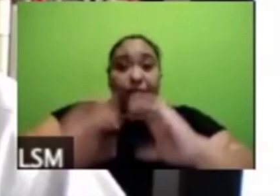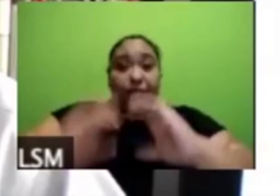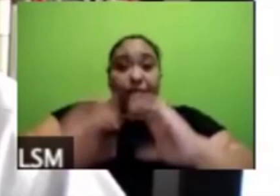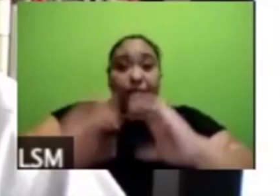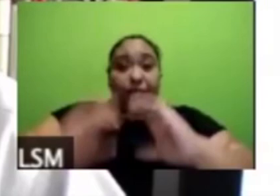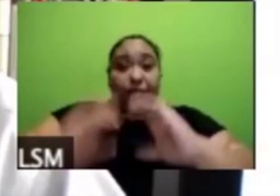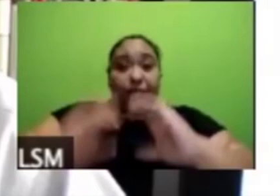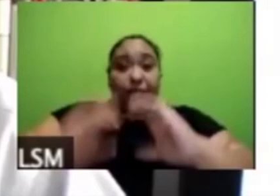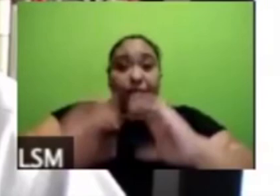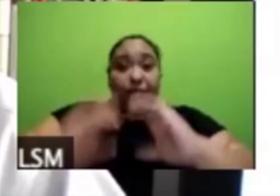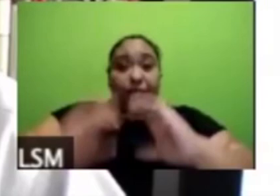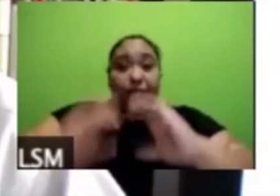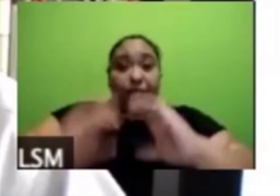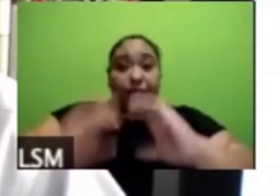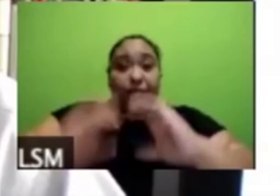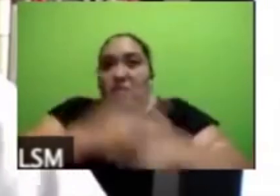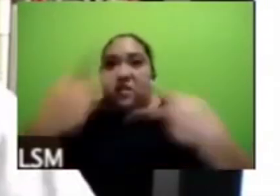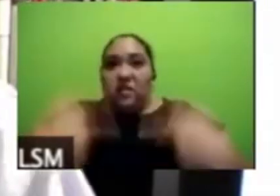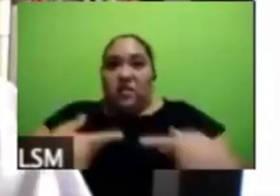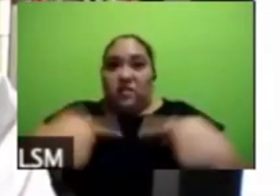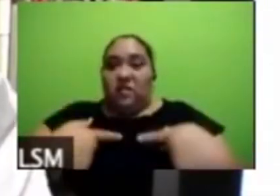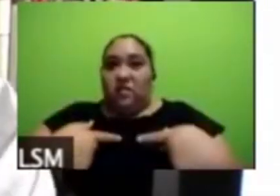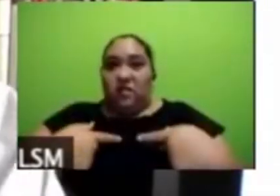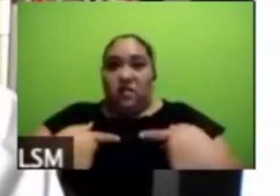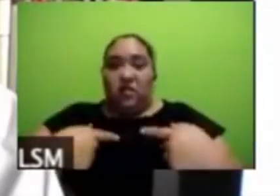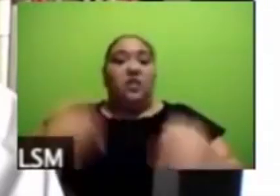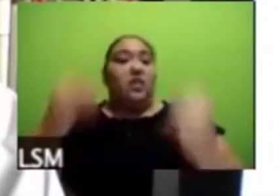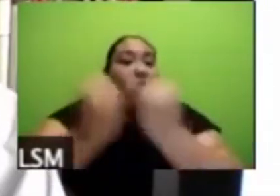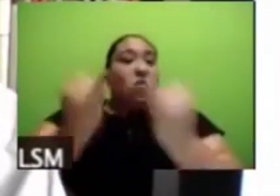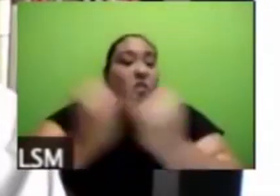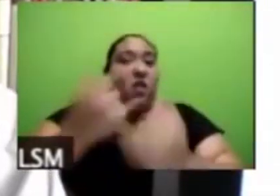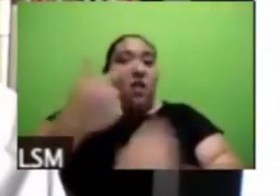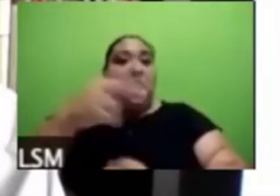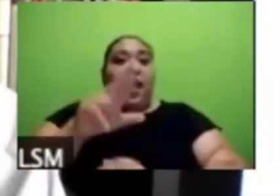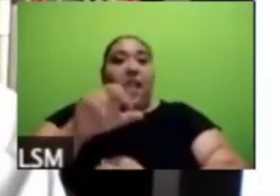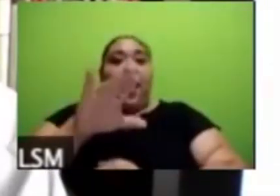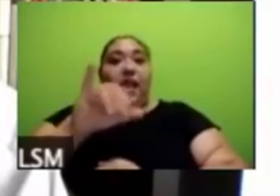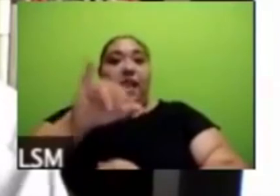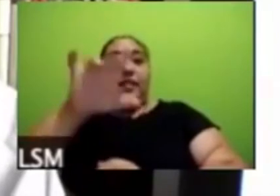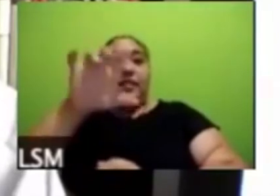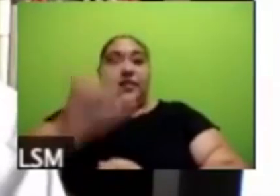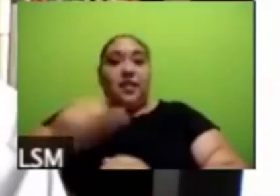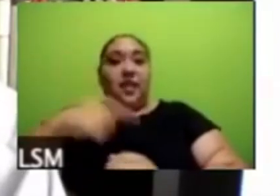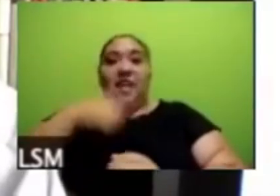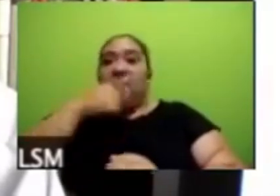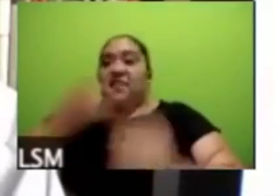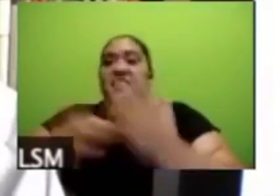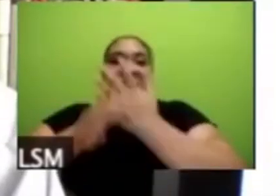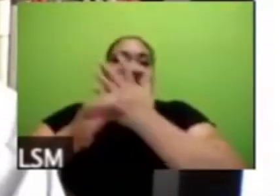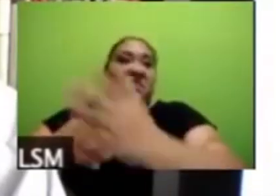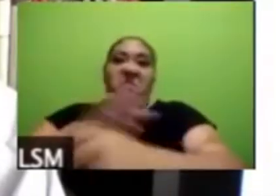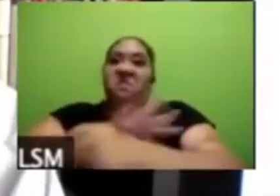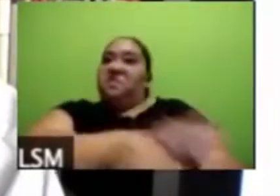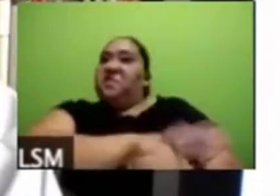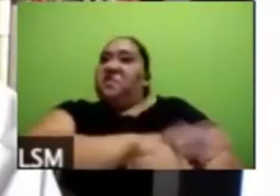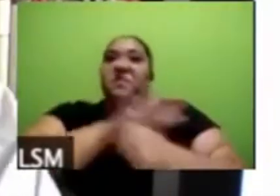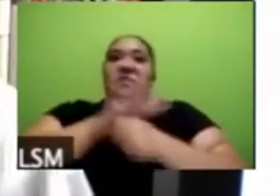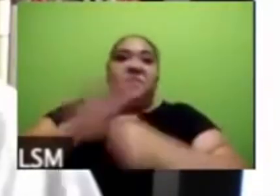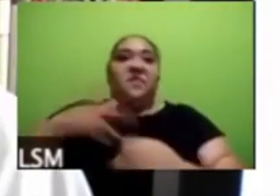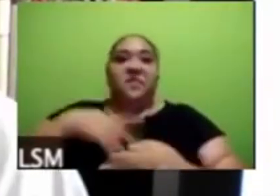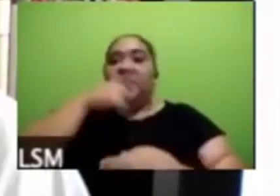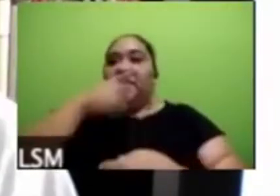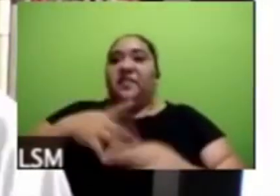sino de lo que Graciela describe muy bien como exacerbada o potencialmente exacerbada gracias